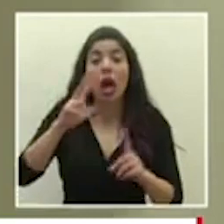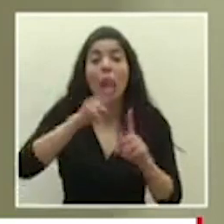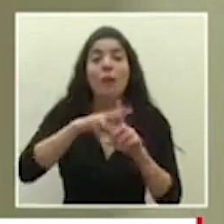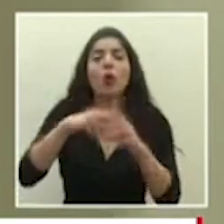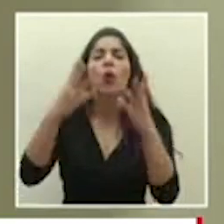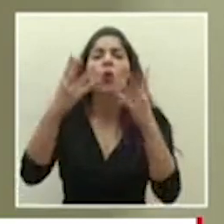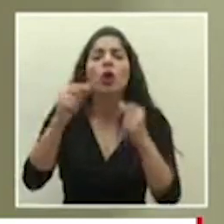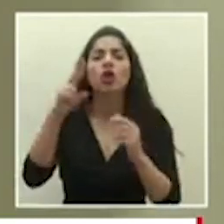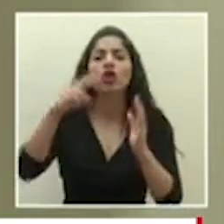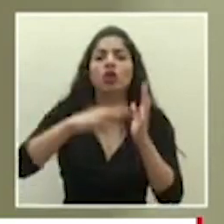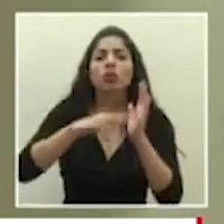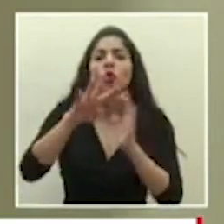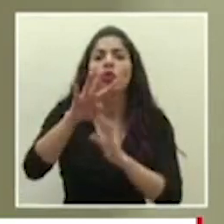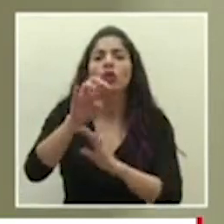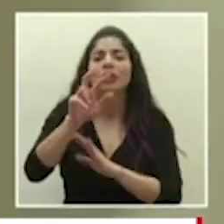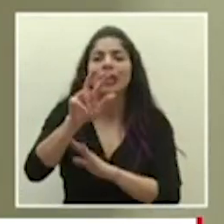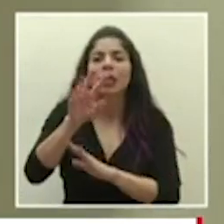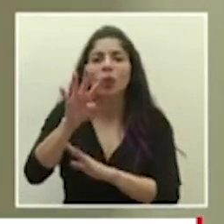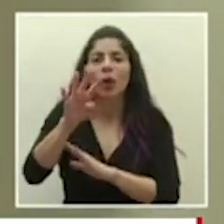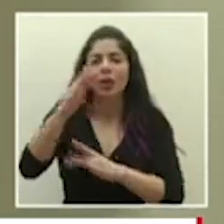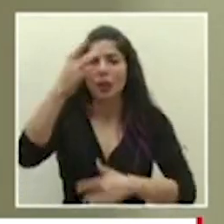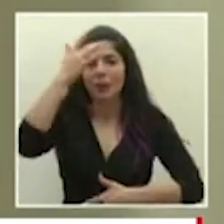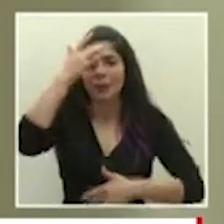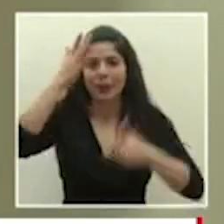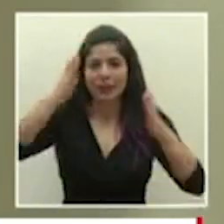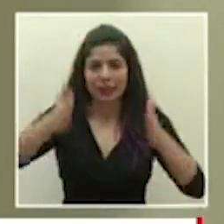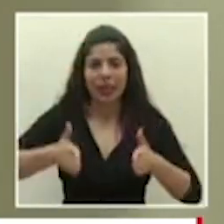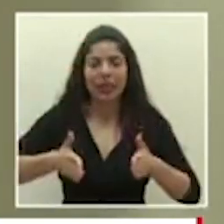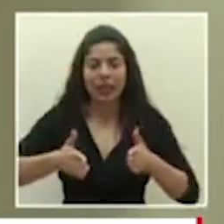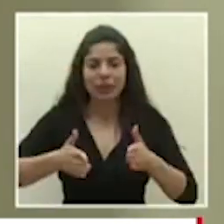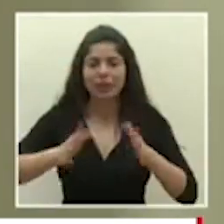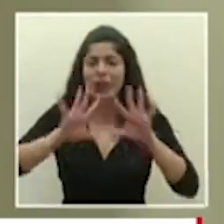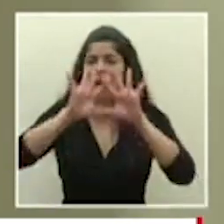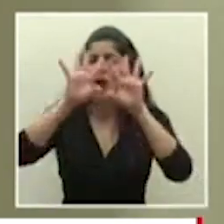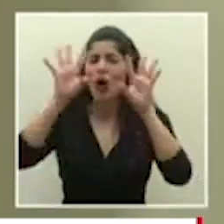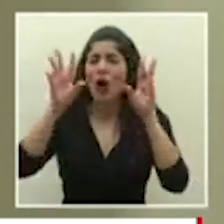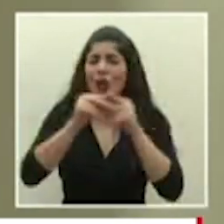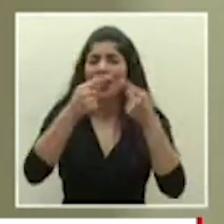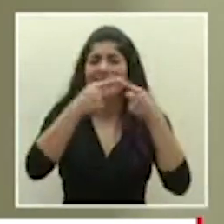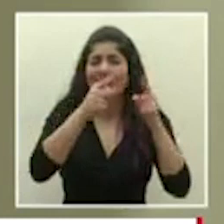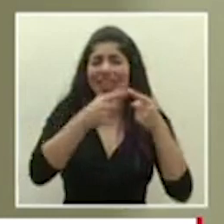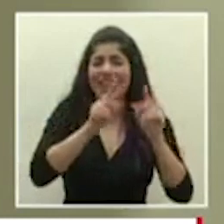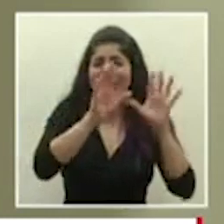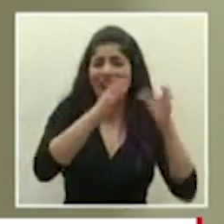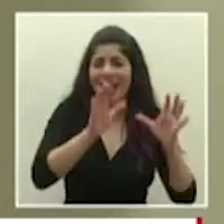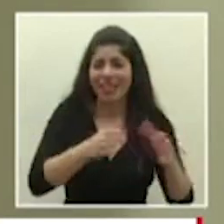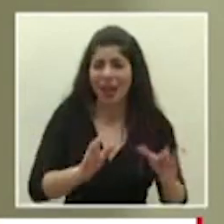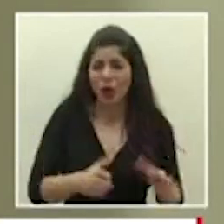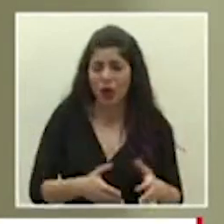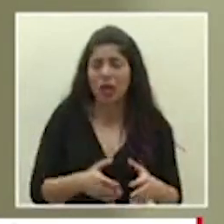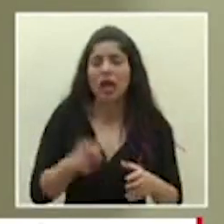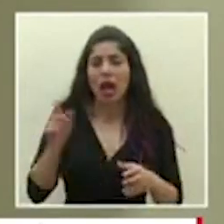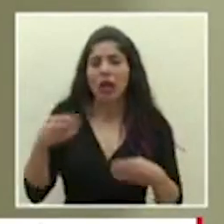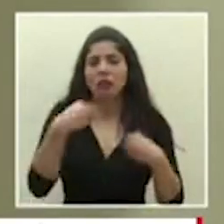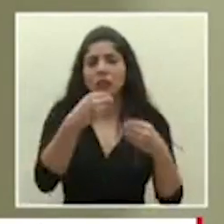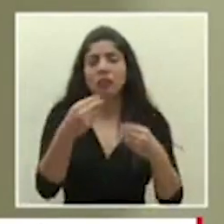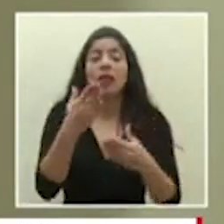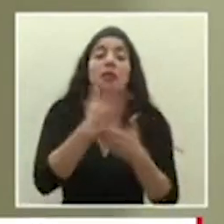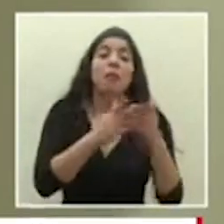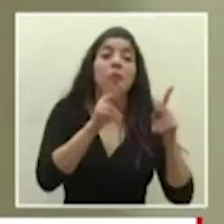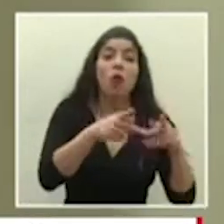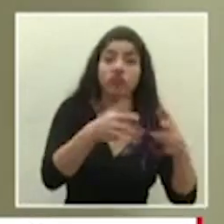2434 pacientes entre todas esas categorías que ya sean son